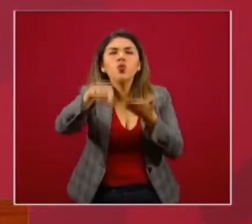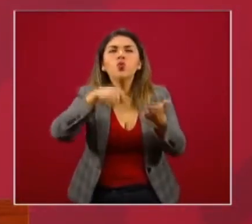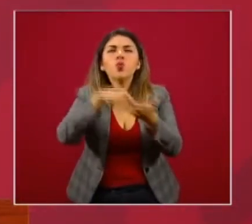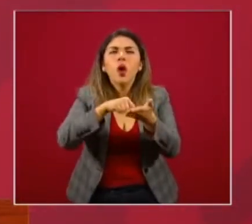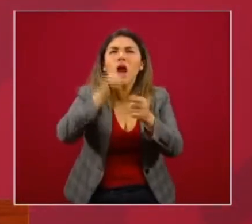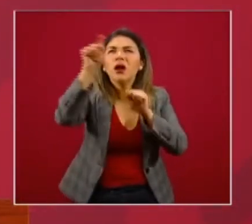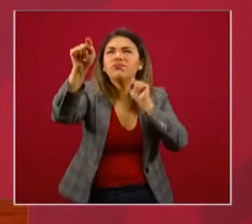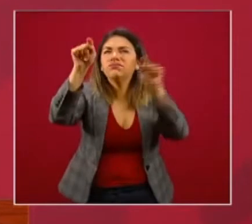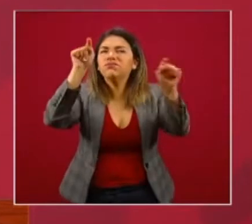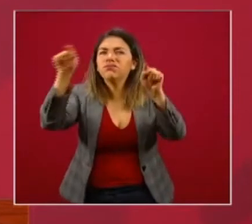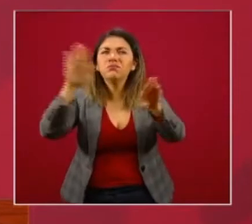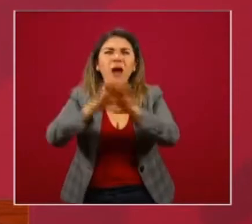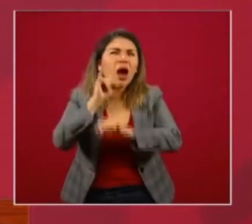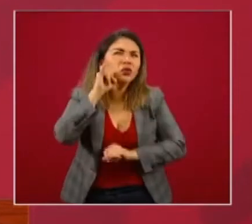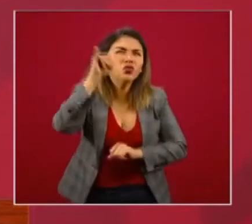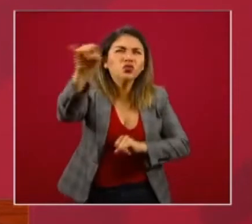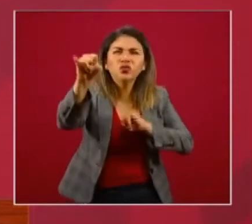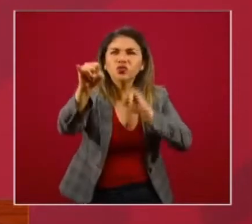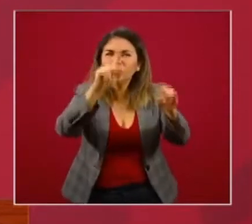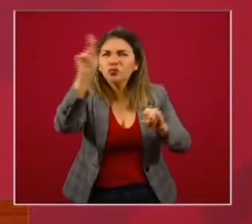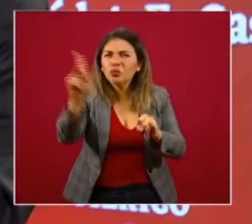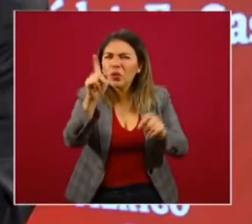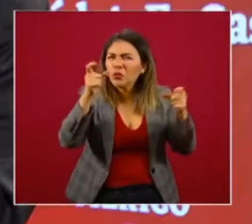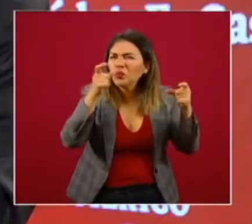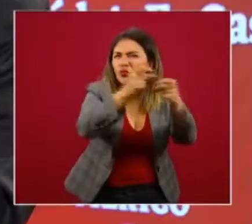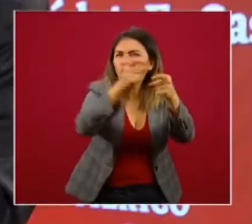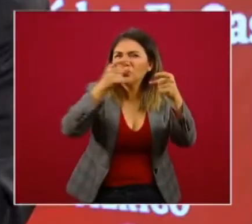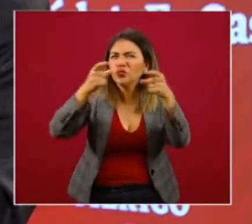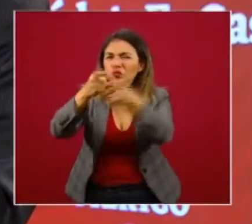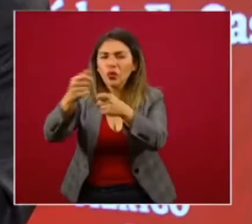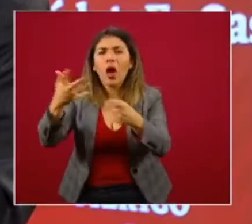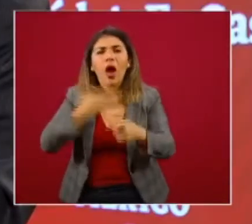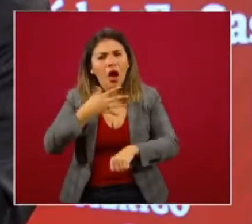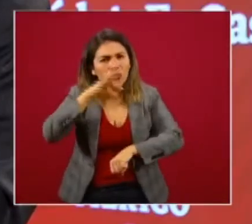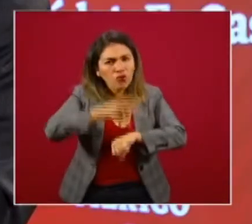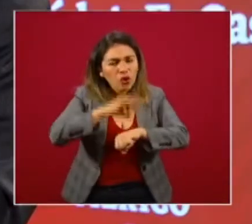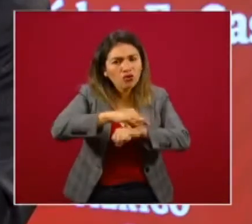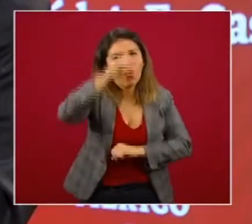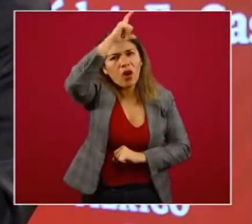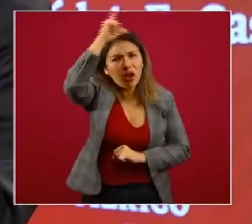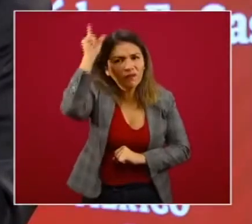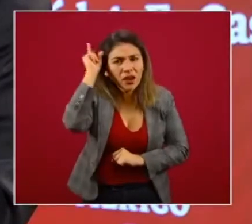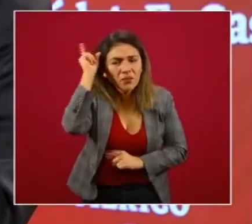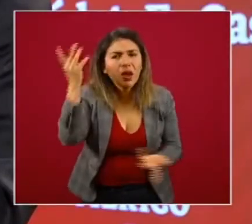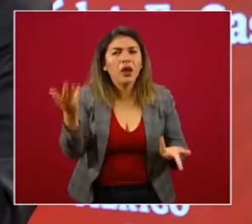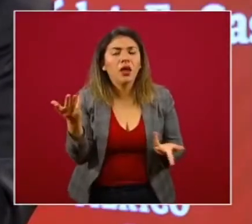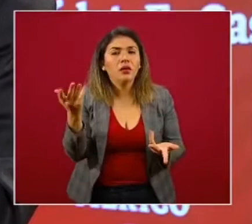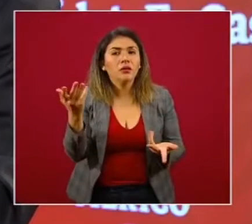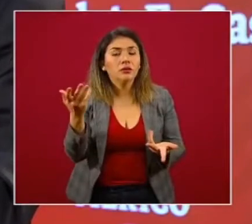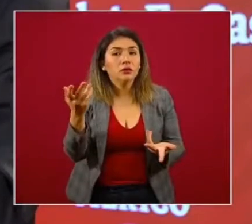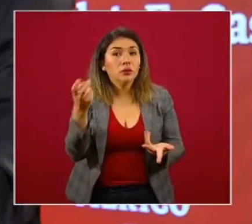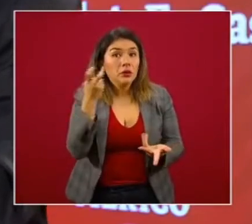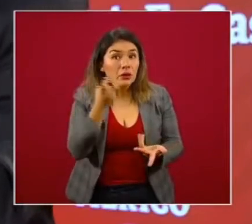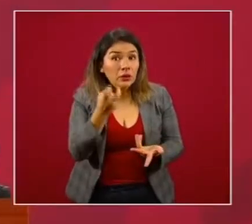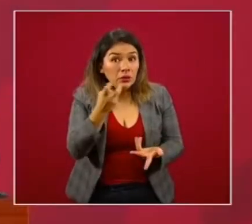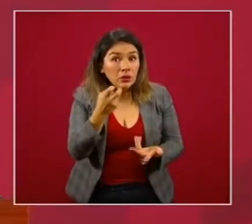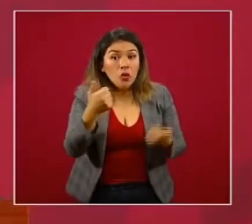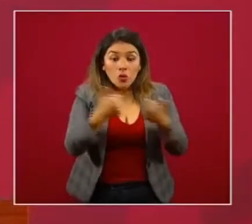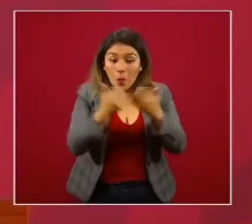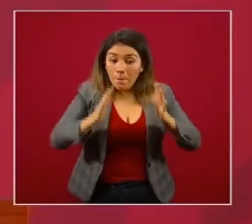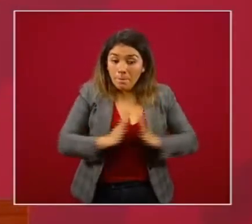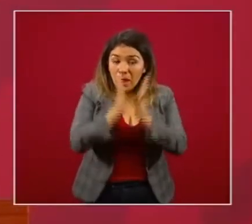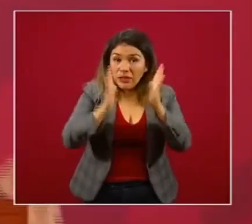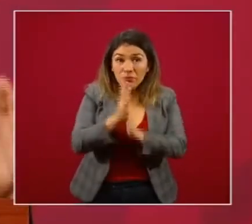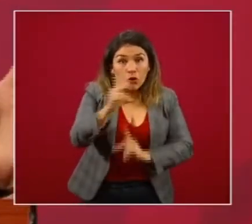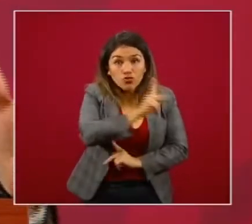rurales, apartadas, médicos, enfermeras, con el concurso. La participación